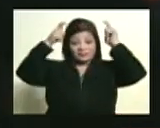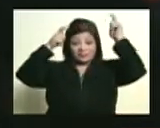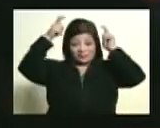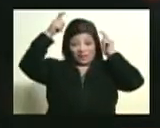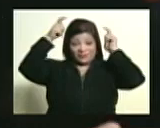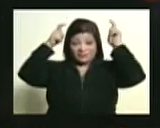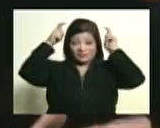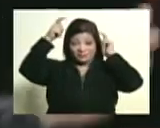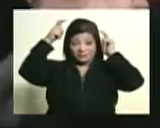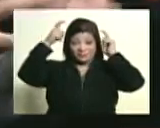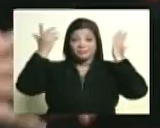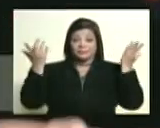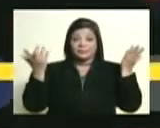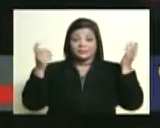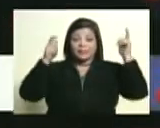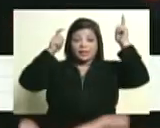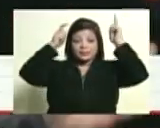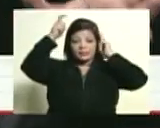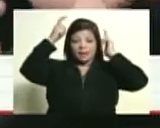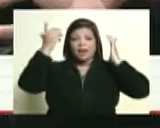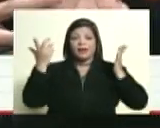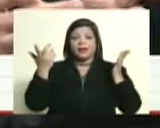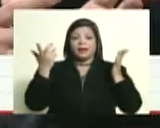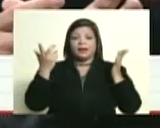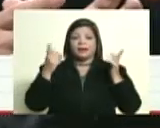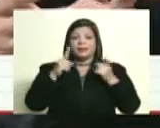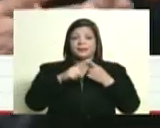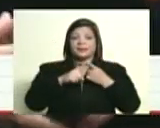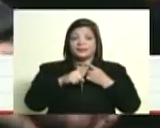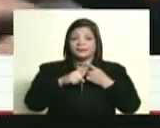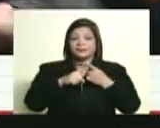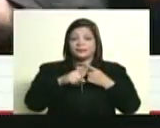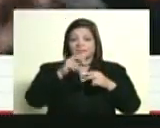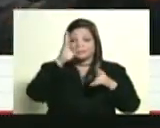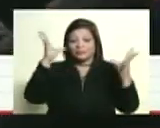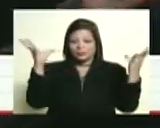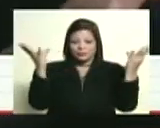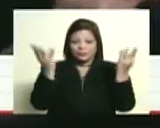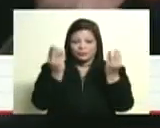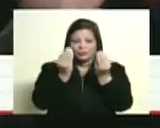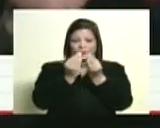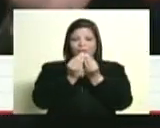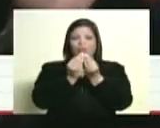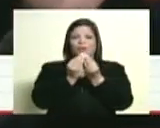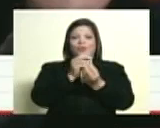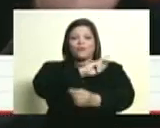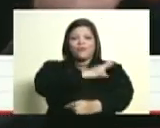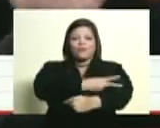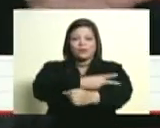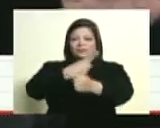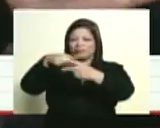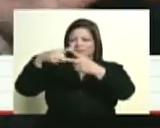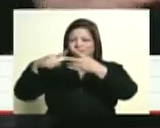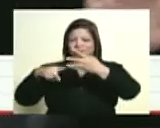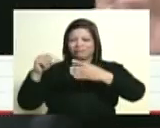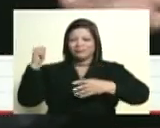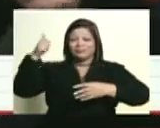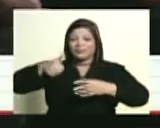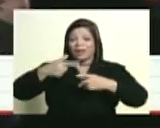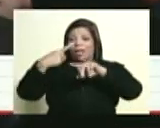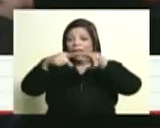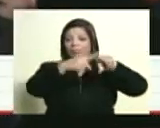Chávez hace posible que converjan fuerzas históricas complejas,